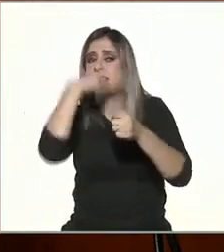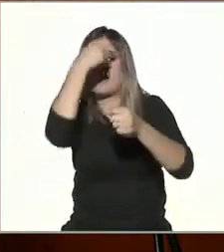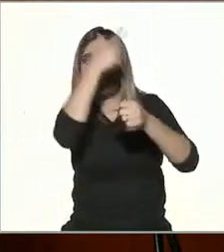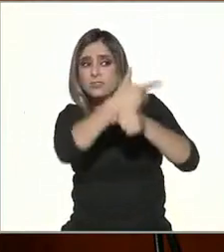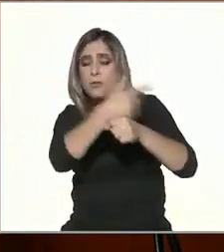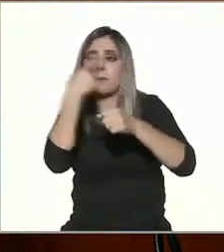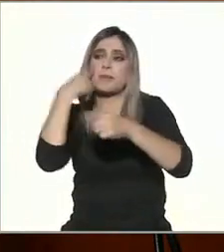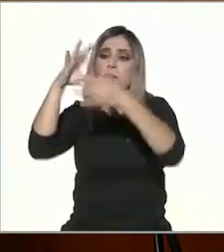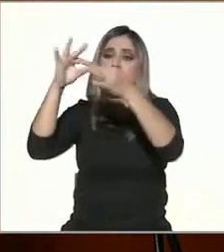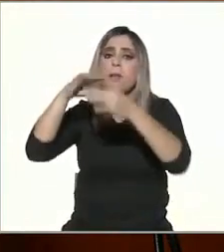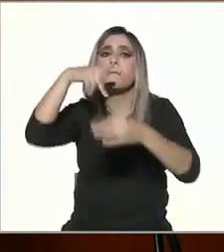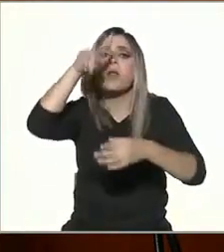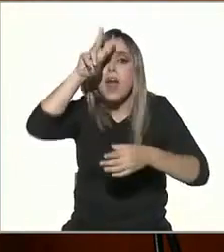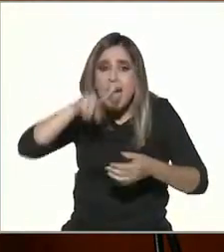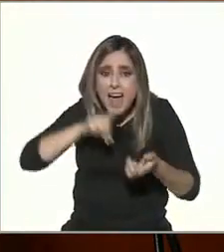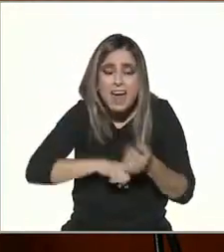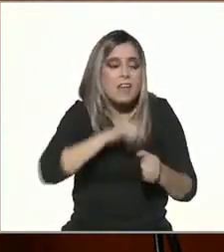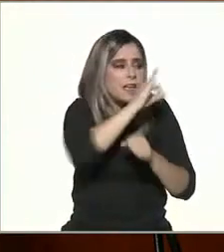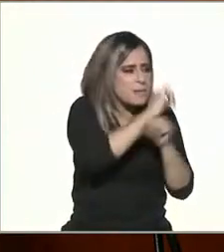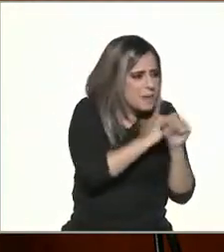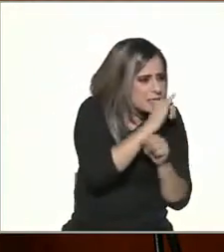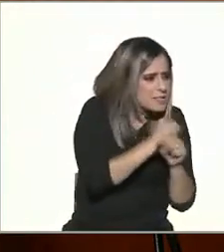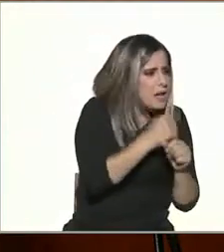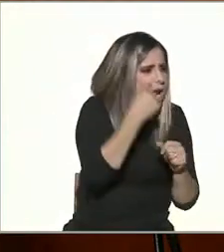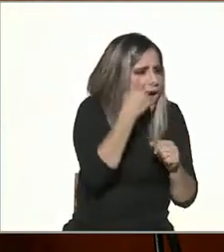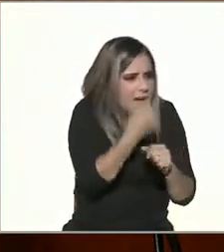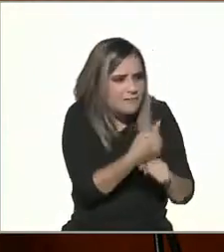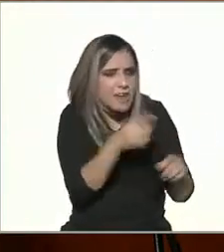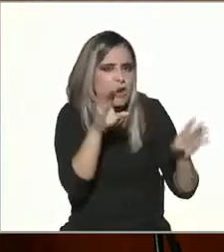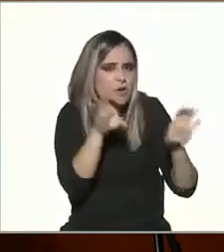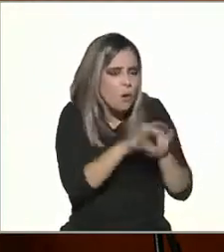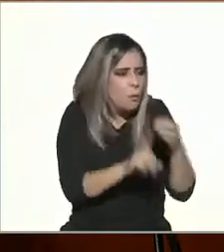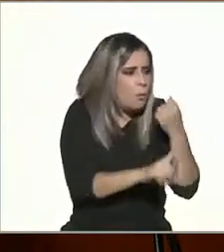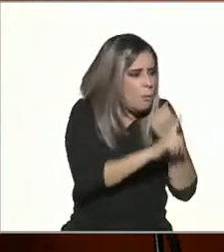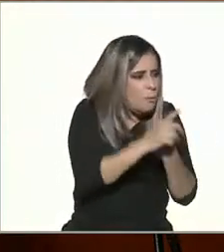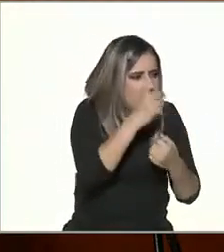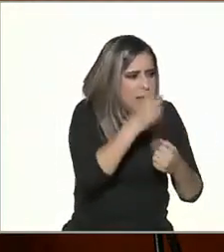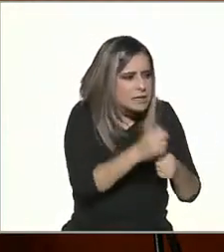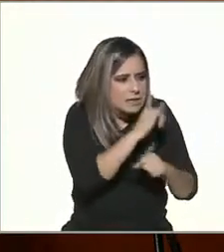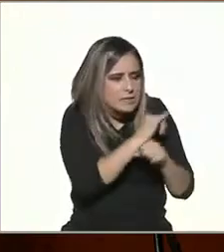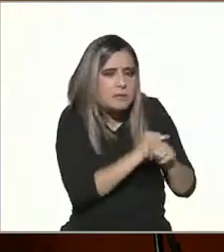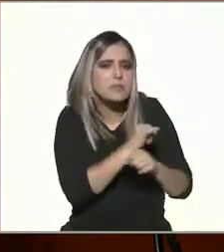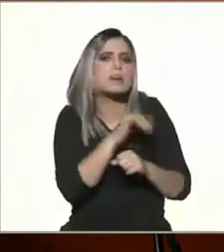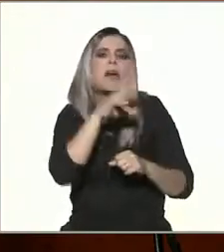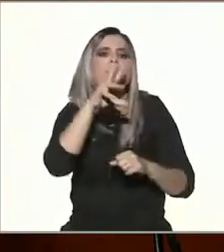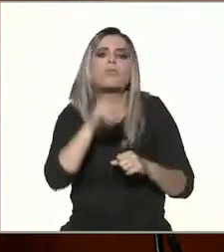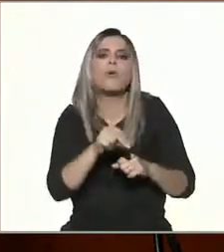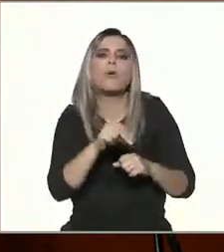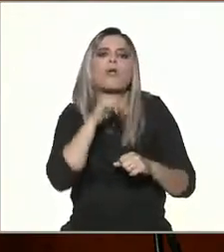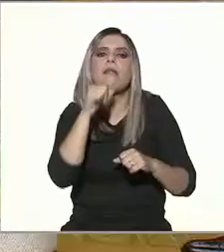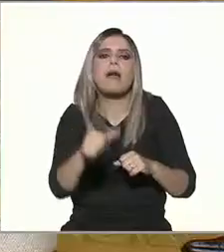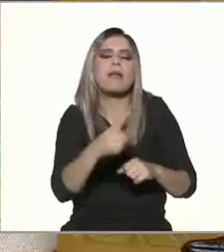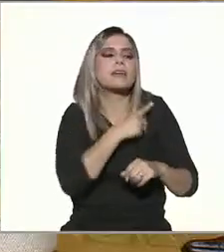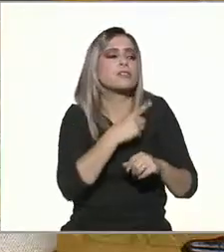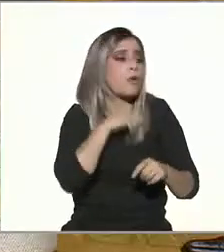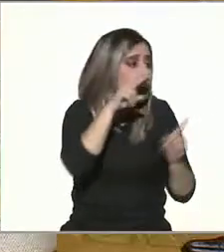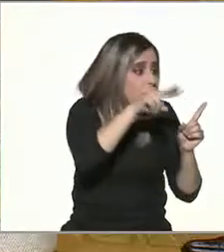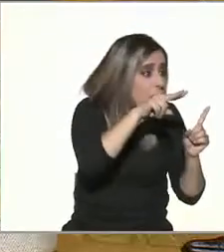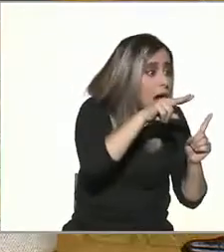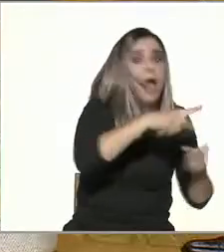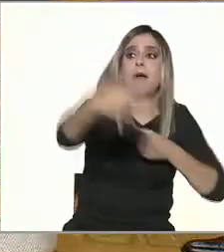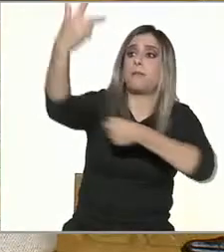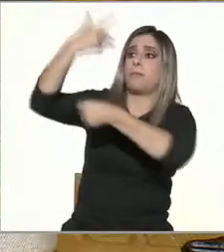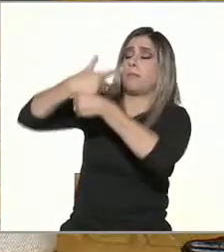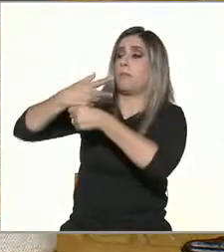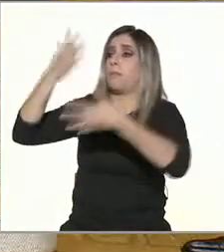corroboran esos datos, no buscan, digamos, a los actores que están involucrados y simplemente dejan llevar el hecho y lo transmiten fragmentado y